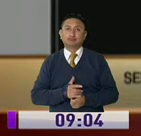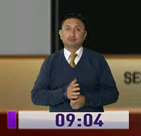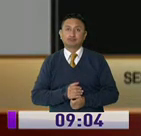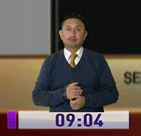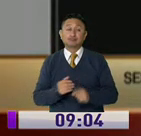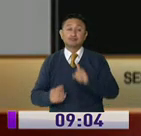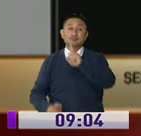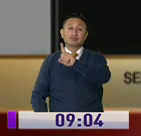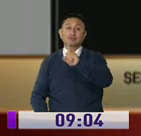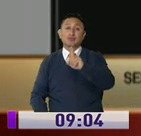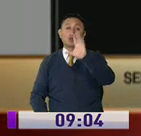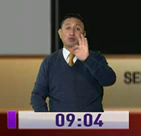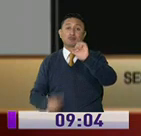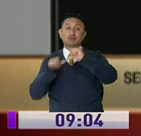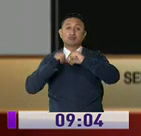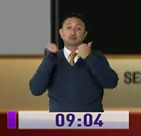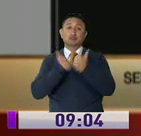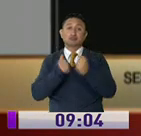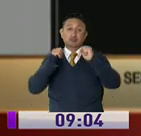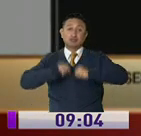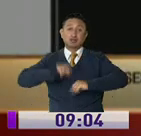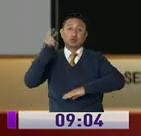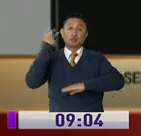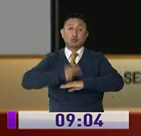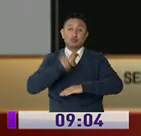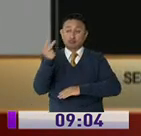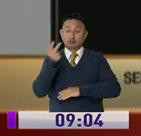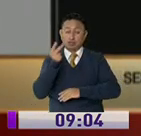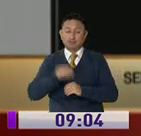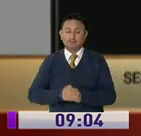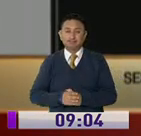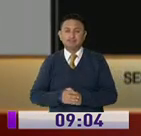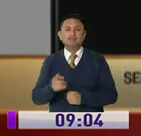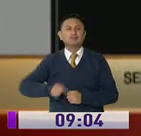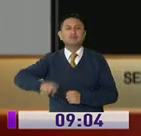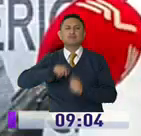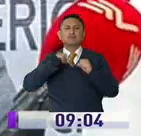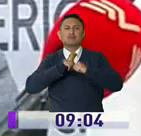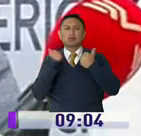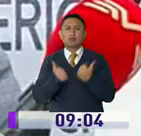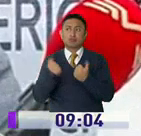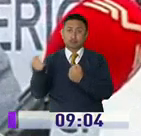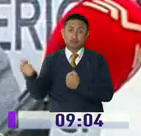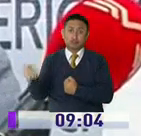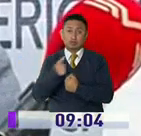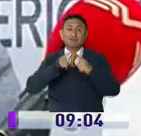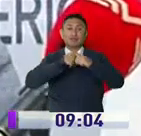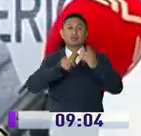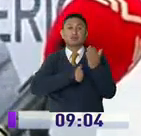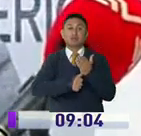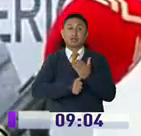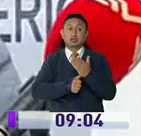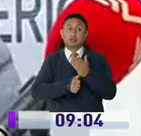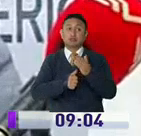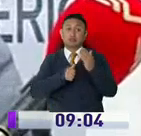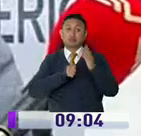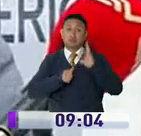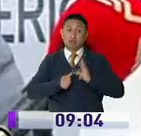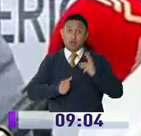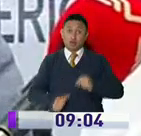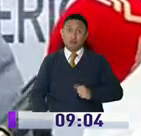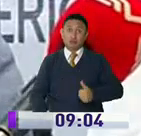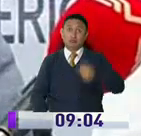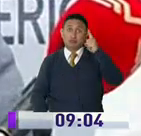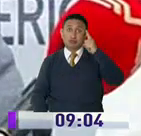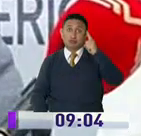Con 119 asambleístas se instaló el segundo pleno virtual. Los legisladores esperaban recibir la comparecencia de la ex ministra de Salud, Catalina